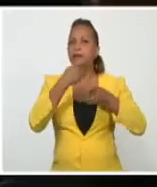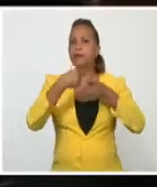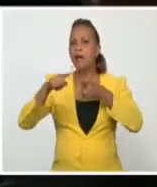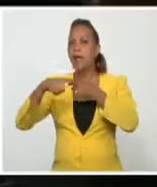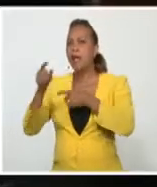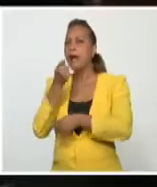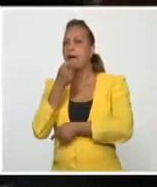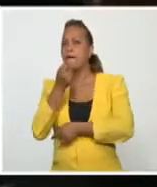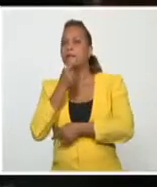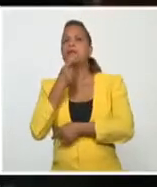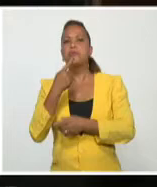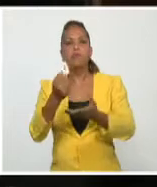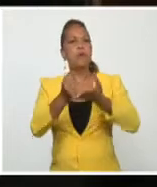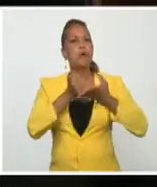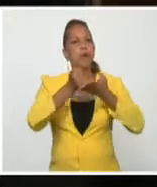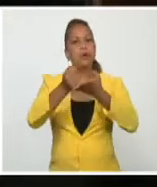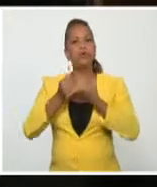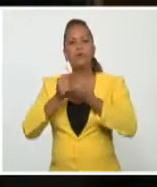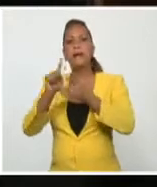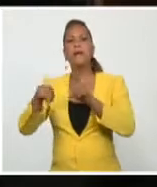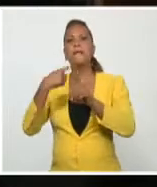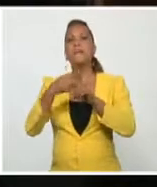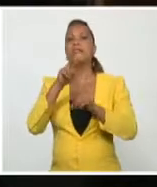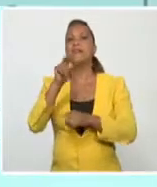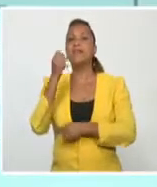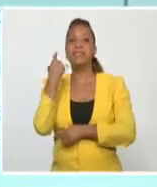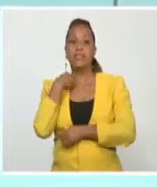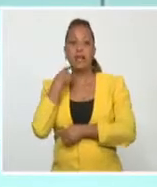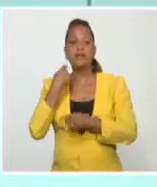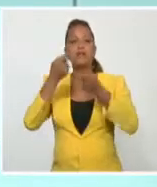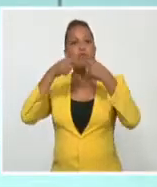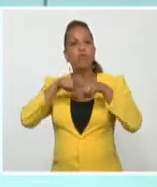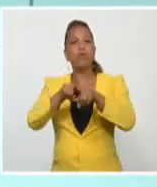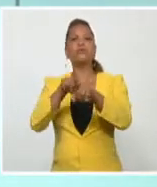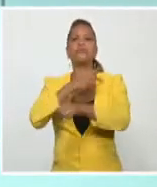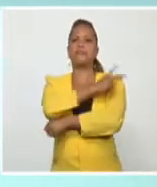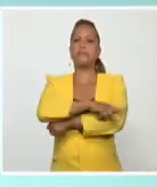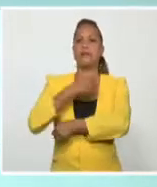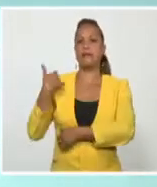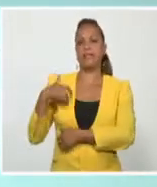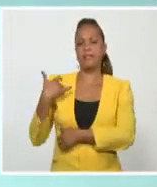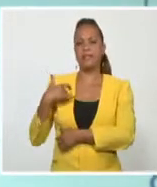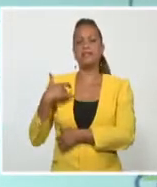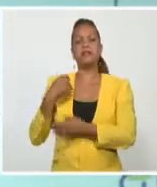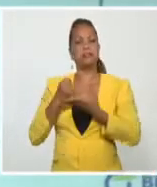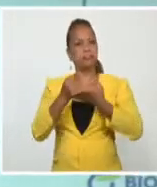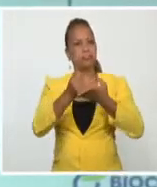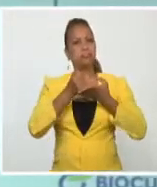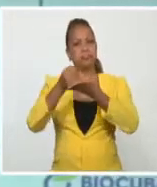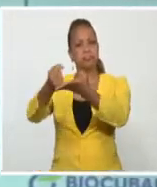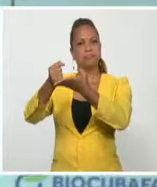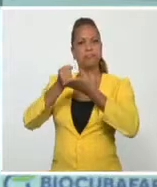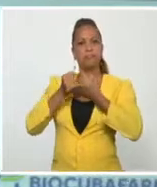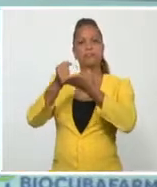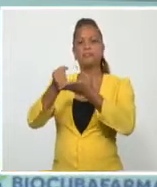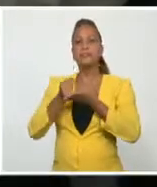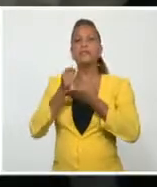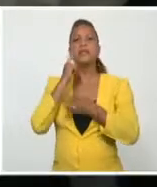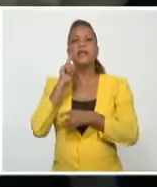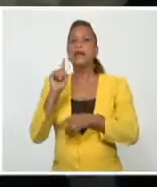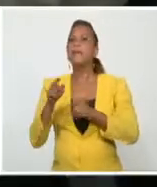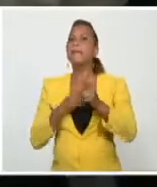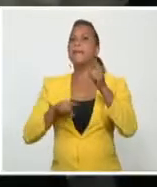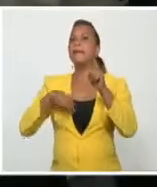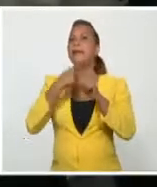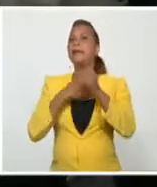avala hoy una colaboración de más de 20 años con la Nación Argentina. En el intercambio que contó con la presencia del ministro